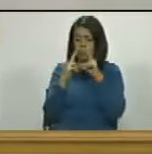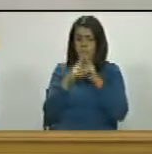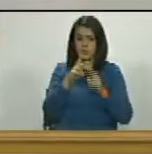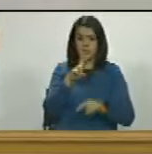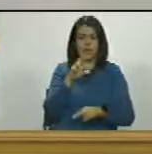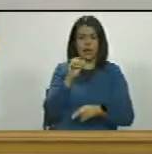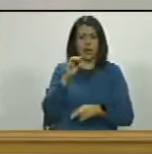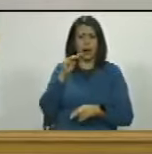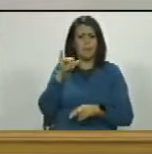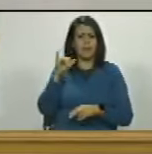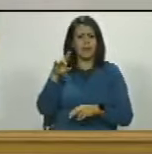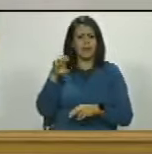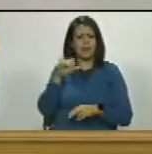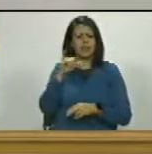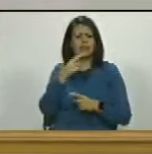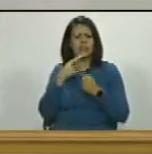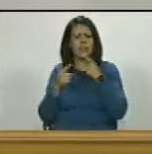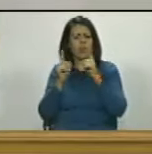apellido Ramírez habló